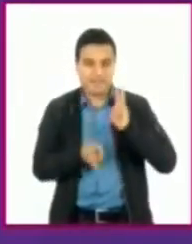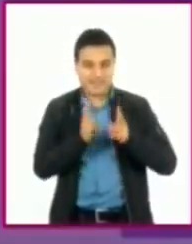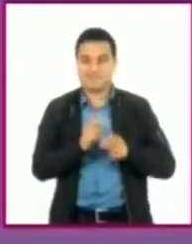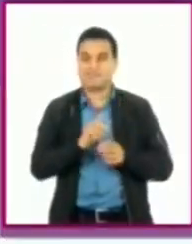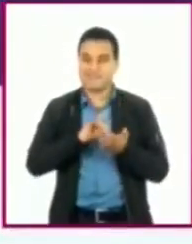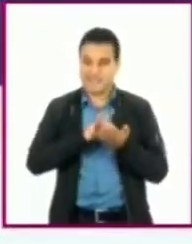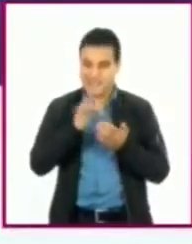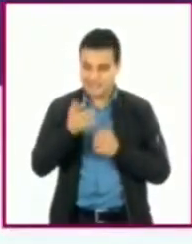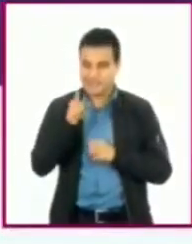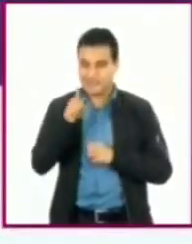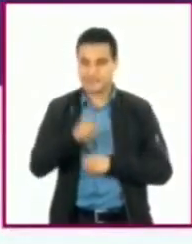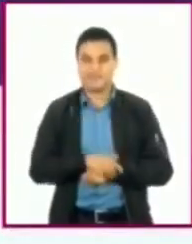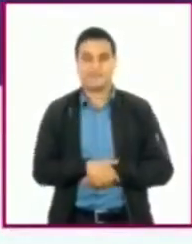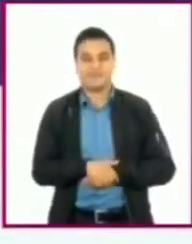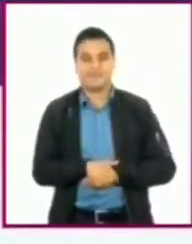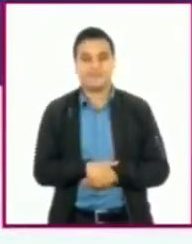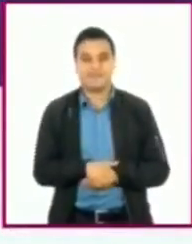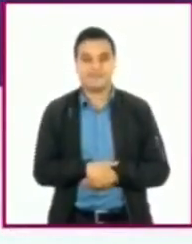mucho.